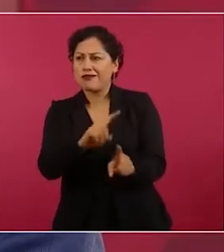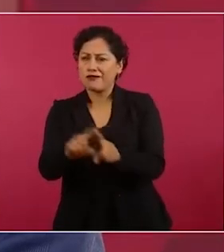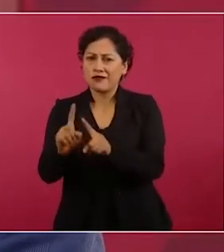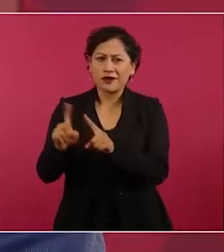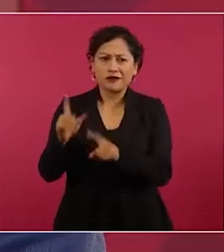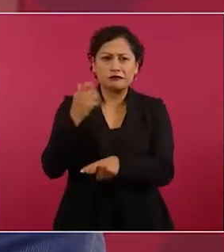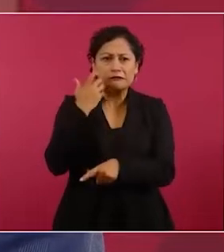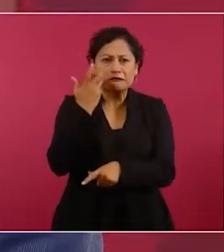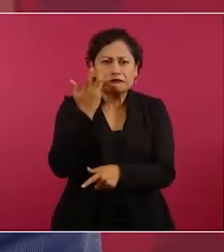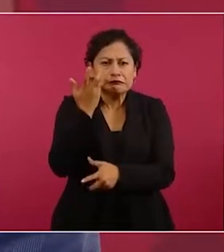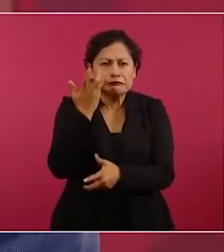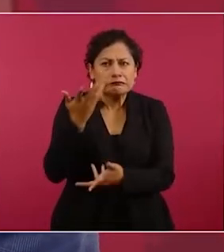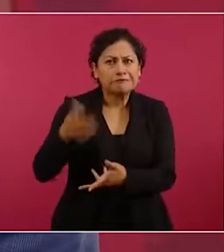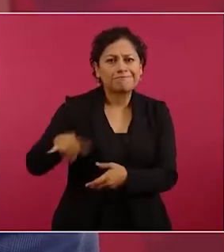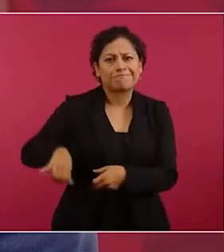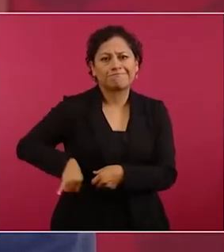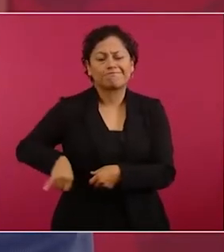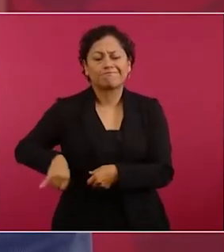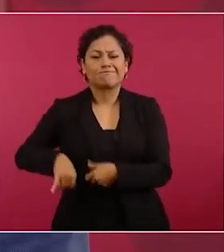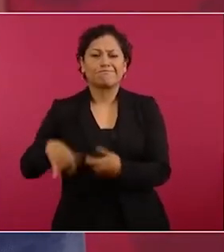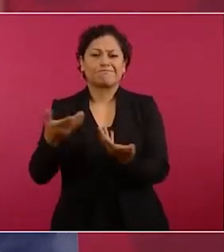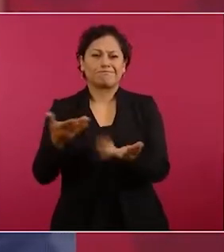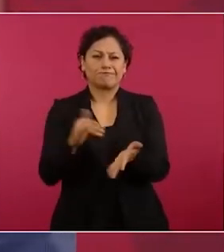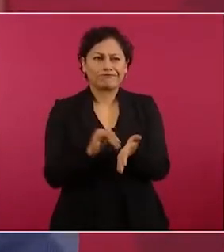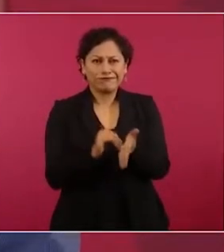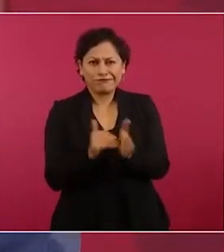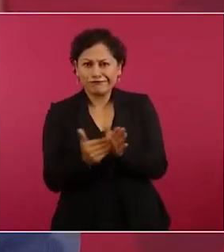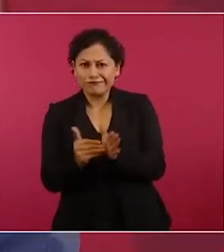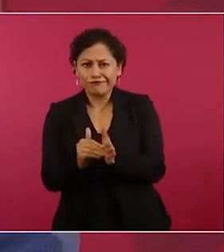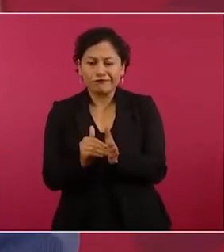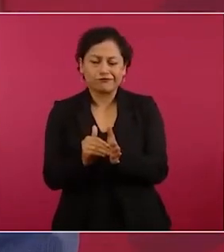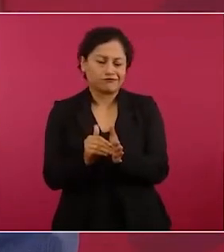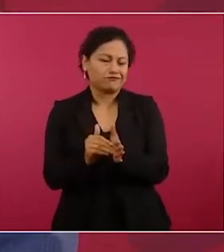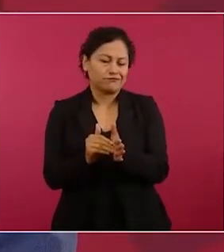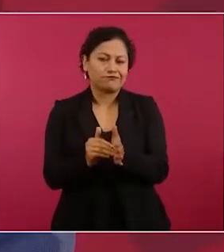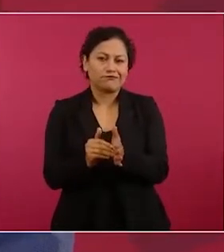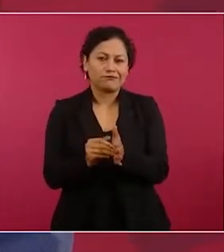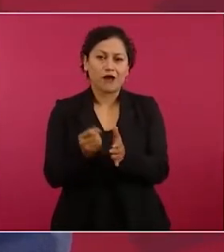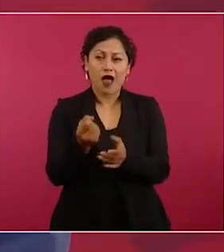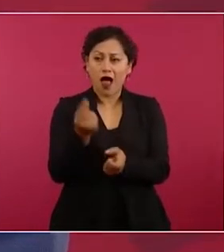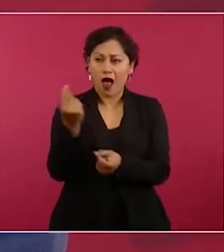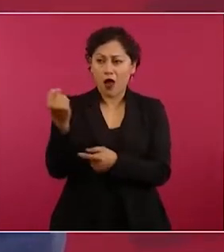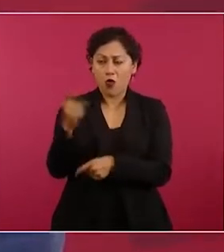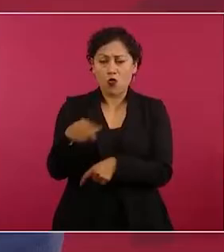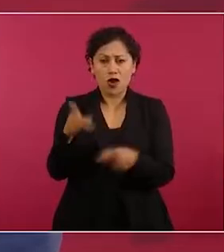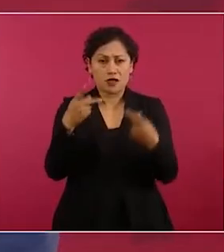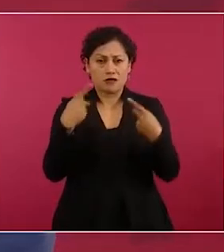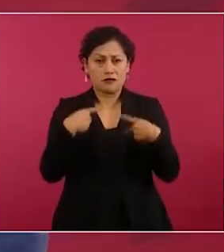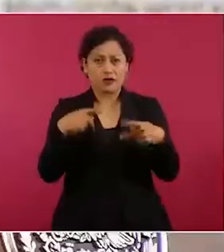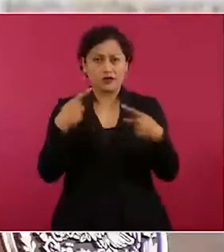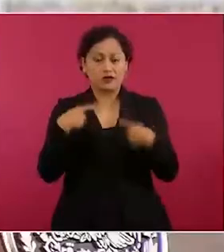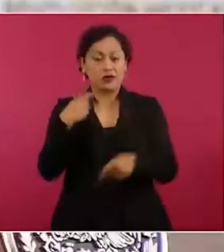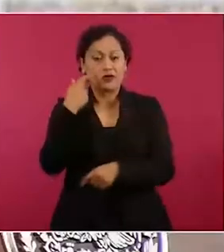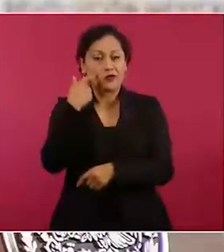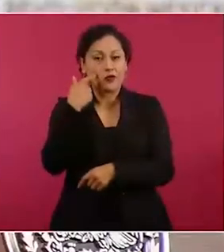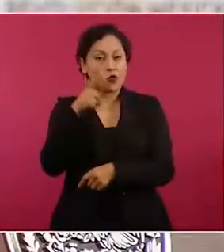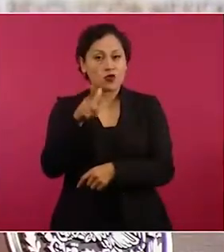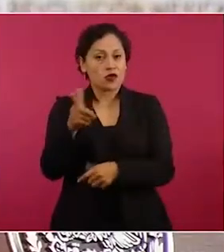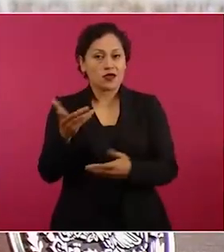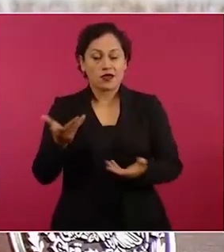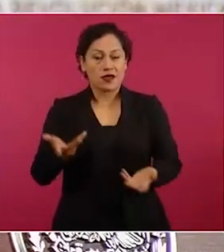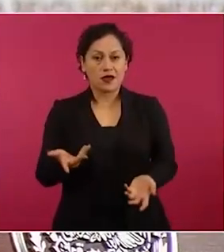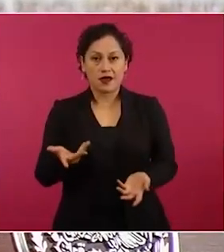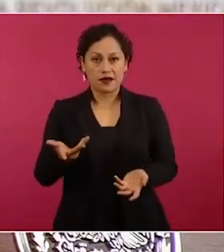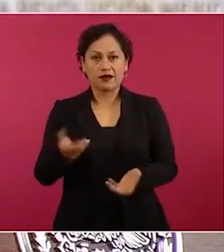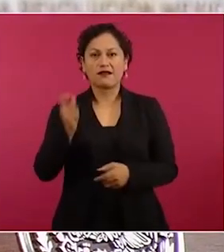Hay quienes no quieren que se conozca lo que